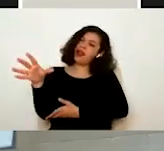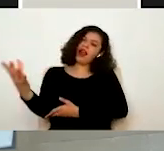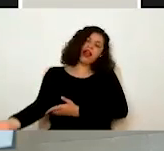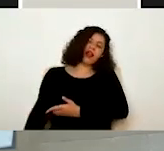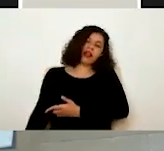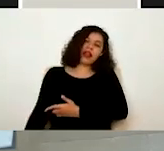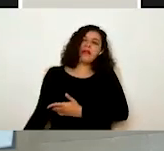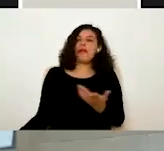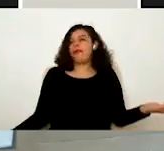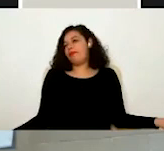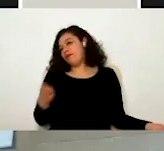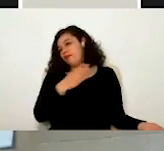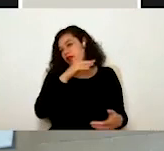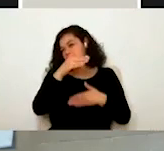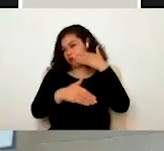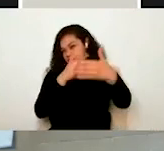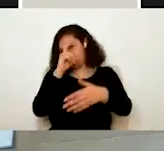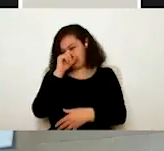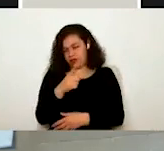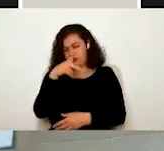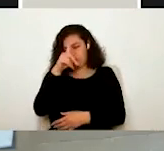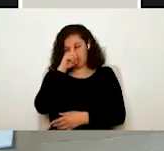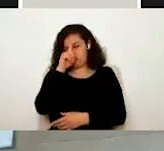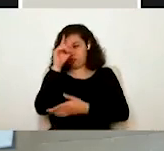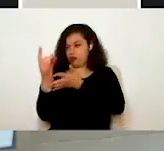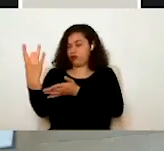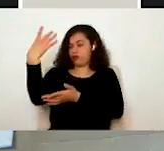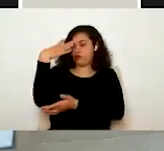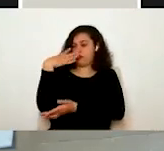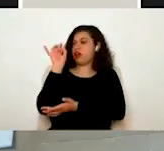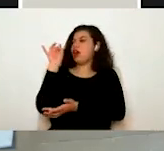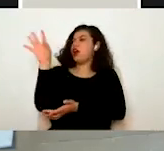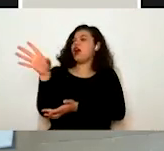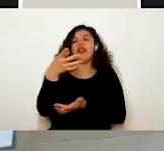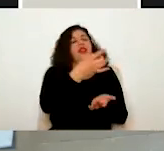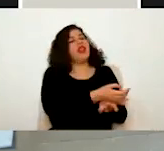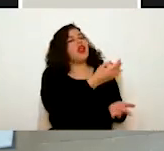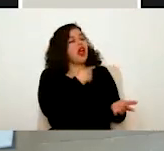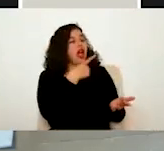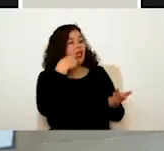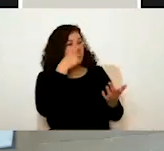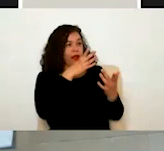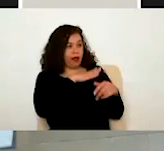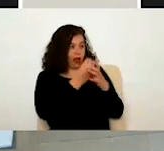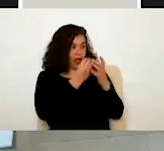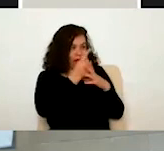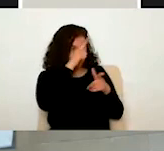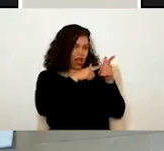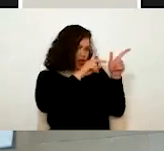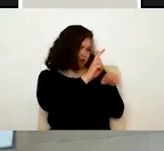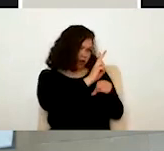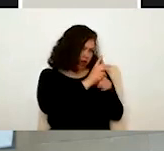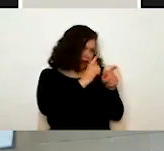ya el procedimiento es el mismo, ¿no? Su asesor recibiría la solicitud de contraseñas adicionales para darle seguimiento. Entonces,